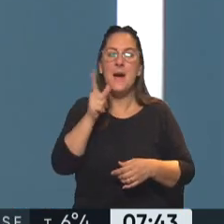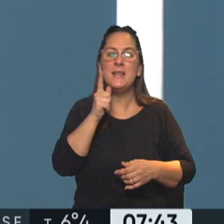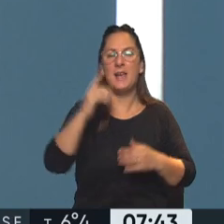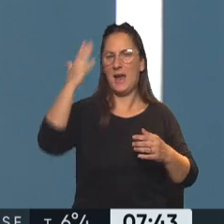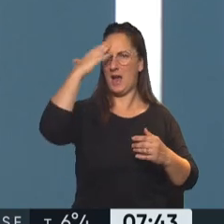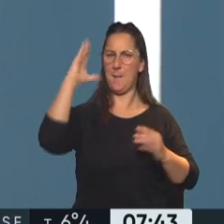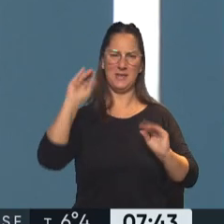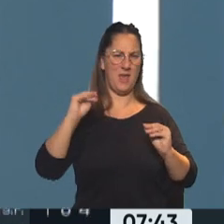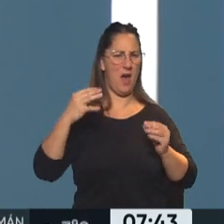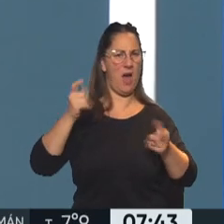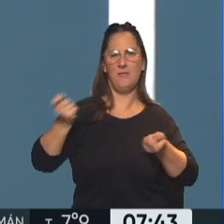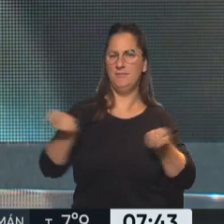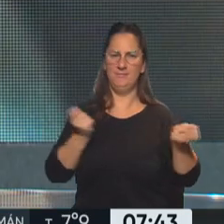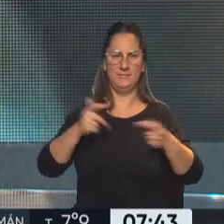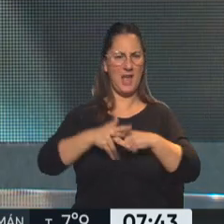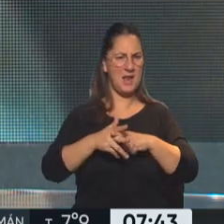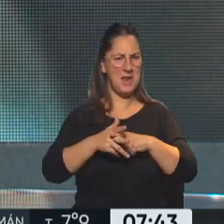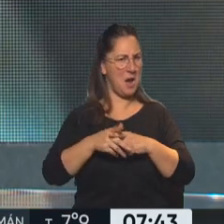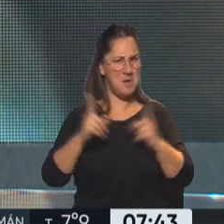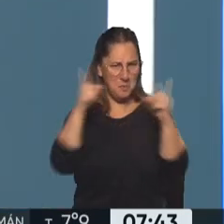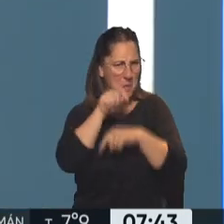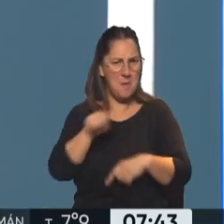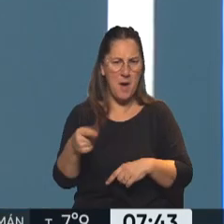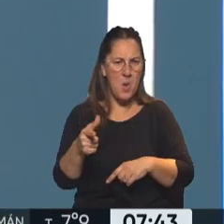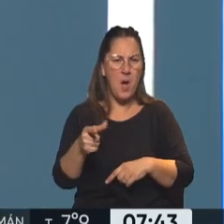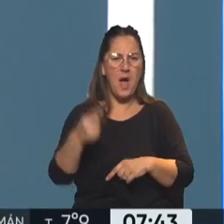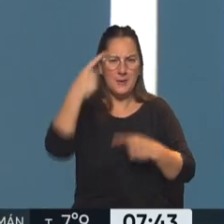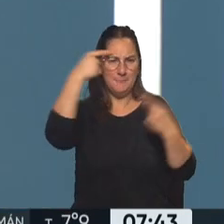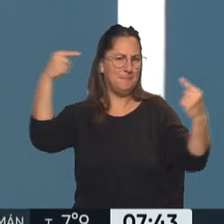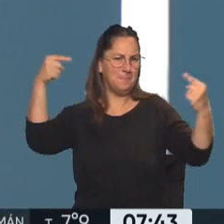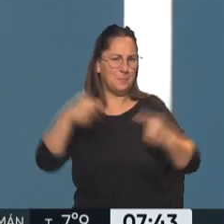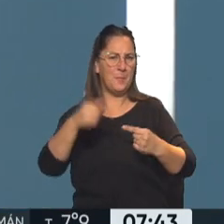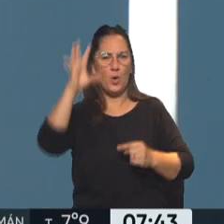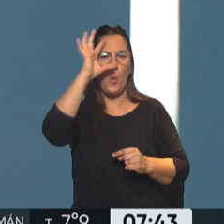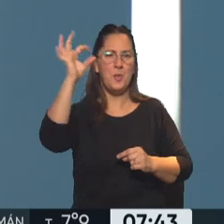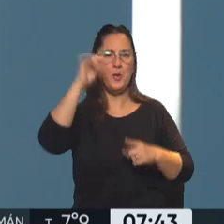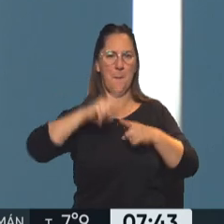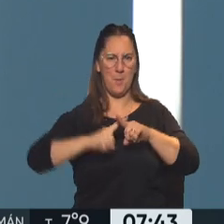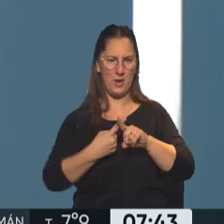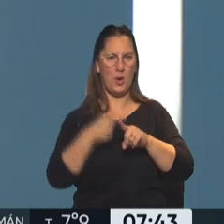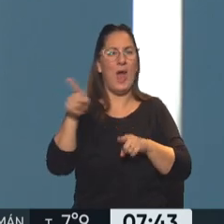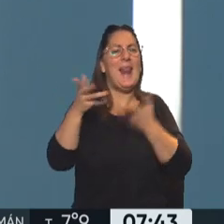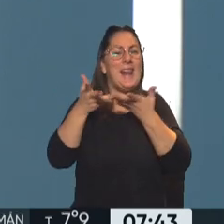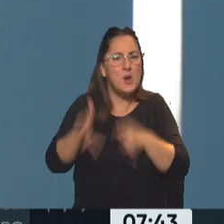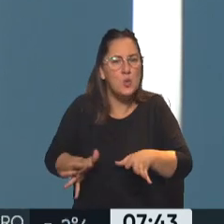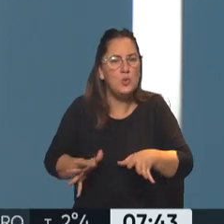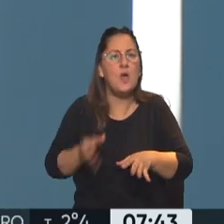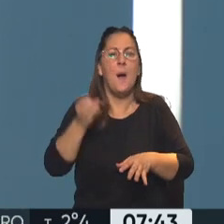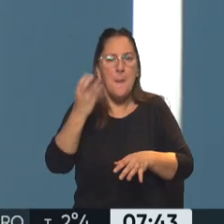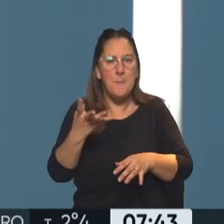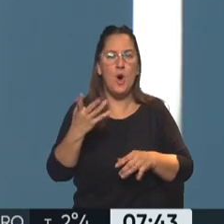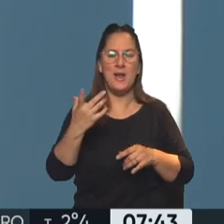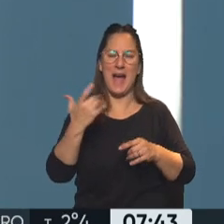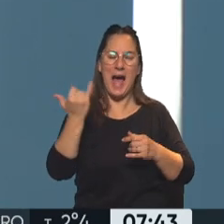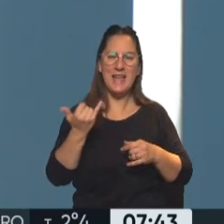capacidades técnicas y de gestión, sino que precisamente las diferencias eran políticas y su alejamiento está relacionado con, bueno, esta